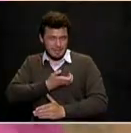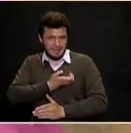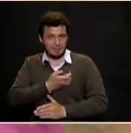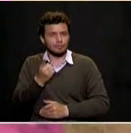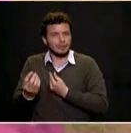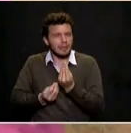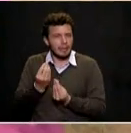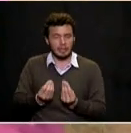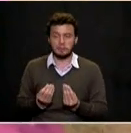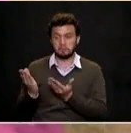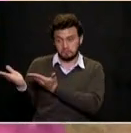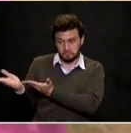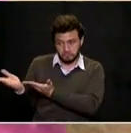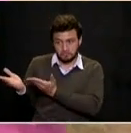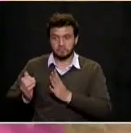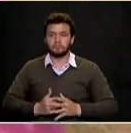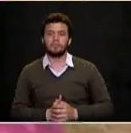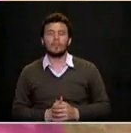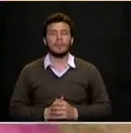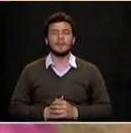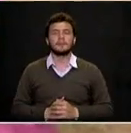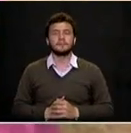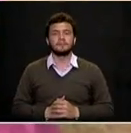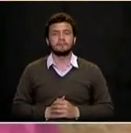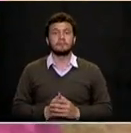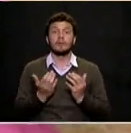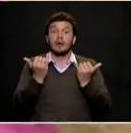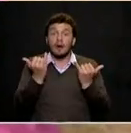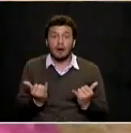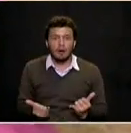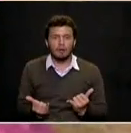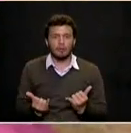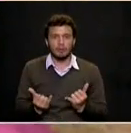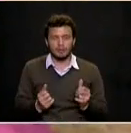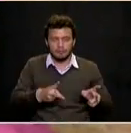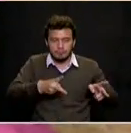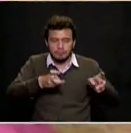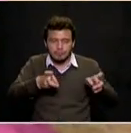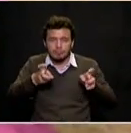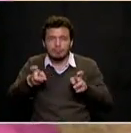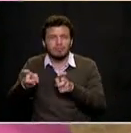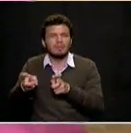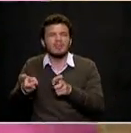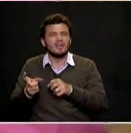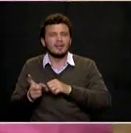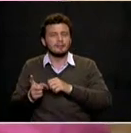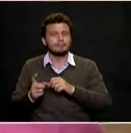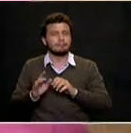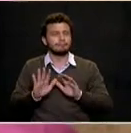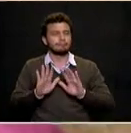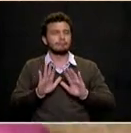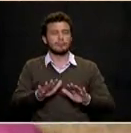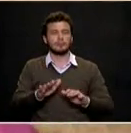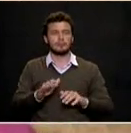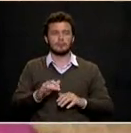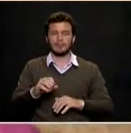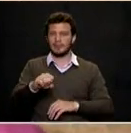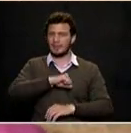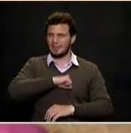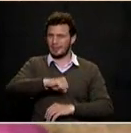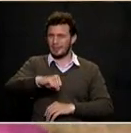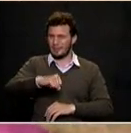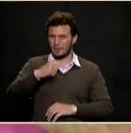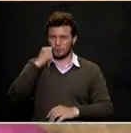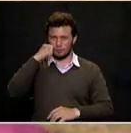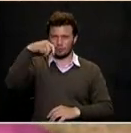Bueno, lo primero es que en este tema hay una violación sistemática y masiva de los derechos humanos, de los derechos fundamentales constitucionales